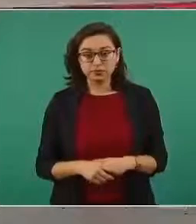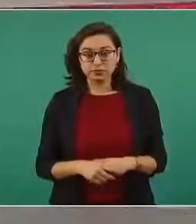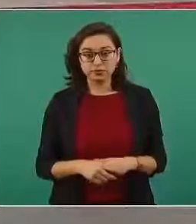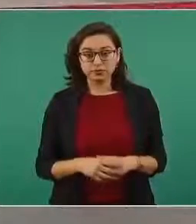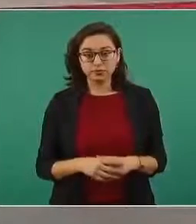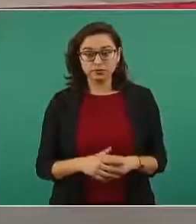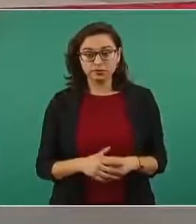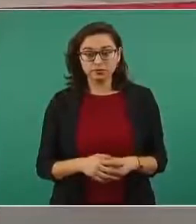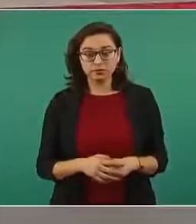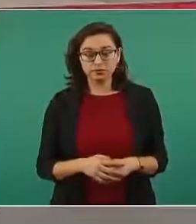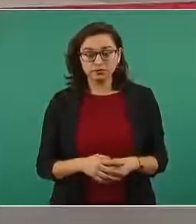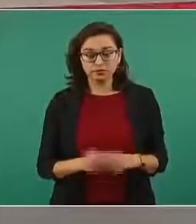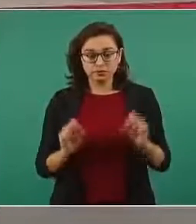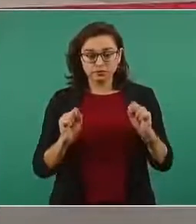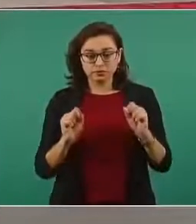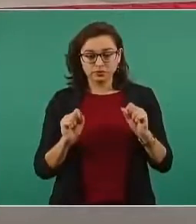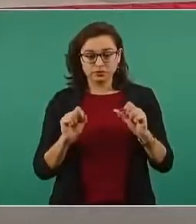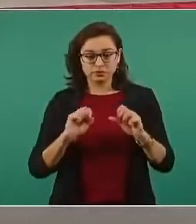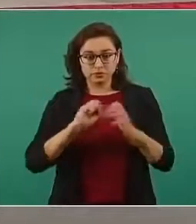¿Y el oficio?